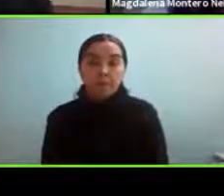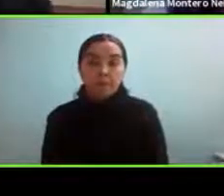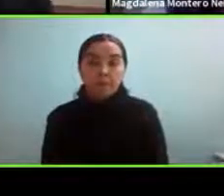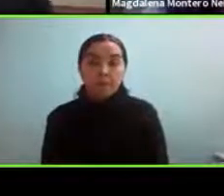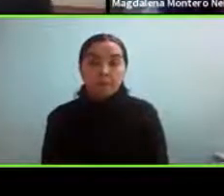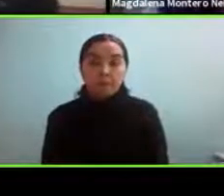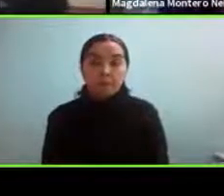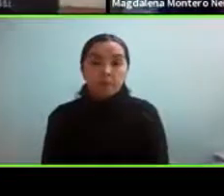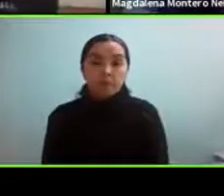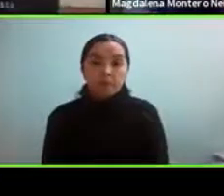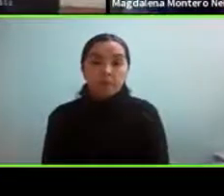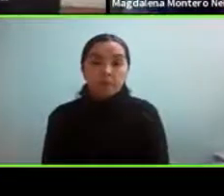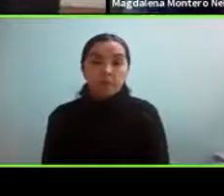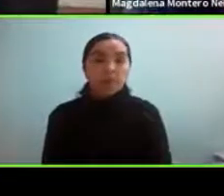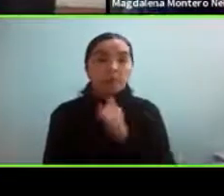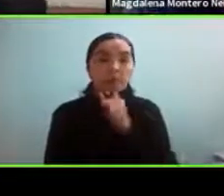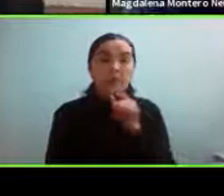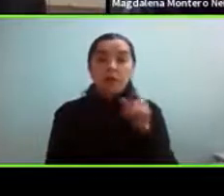Cintia si tú quieres agregar algo